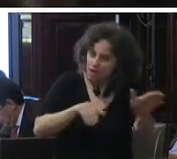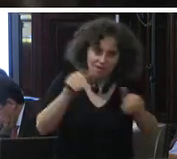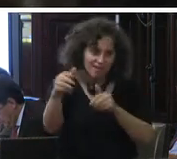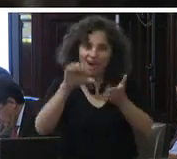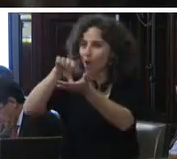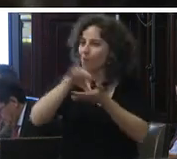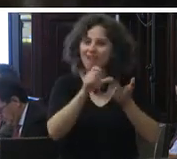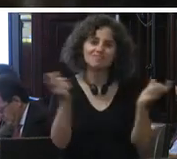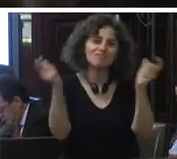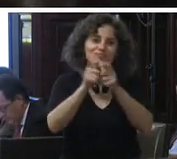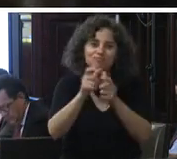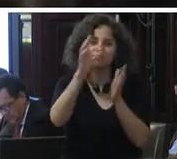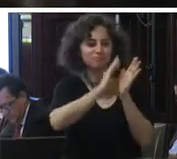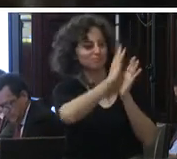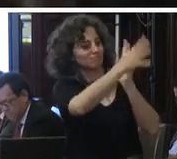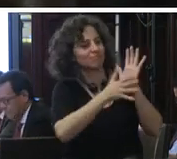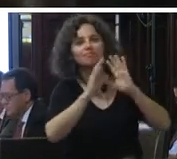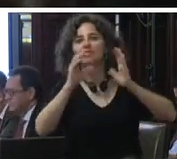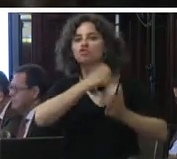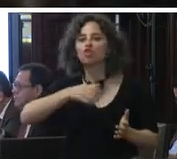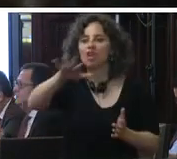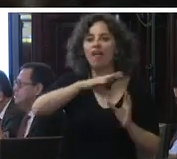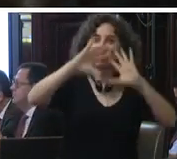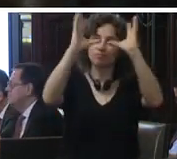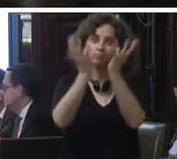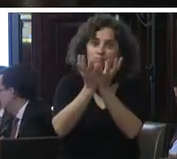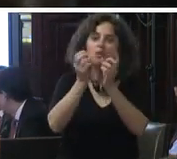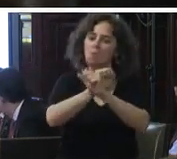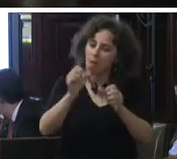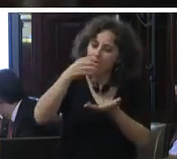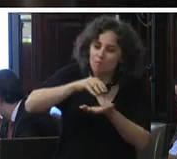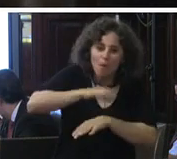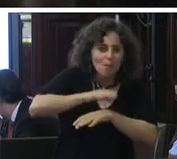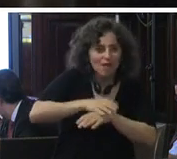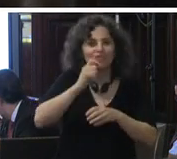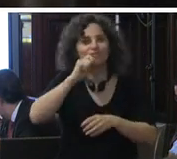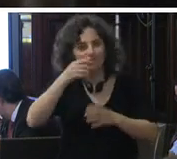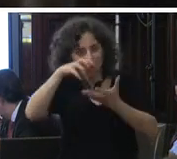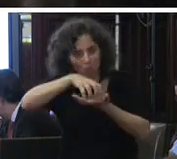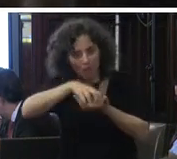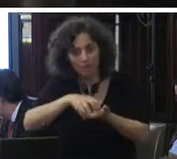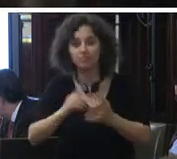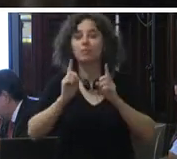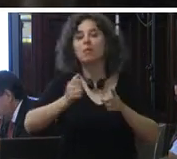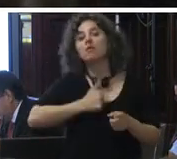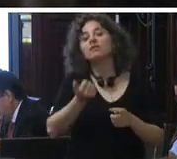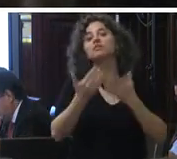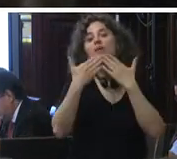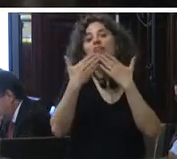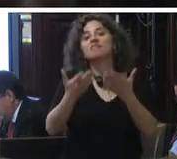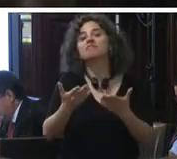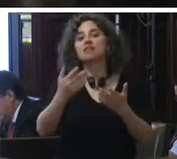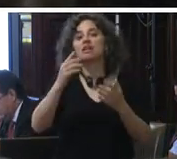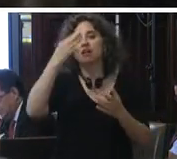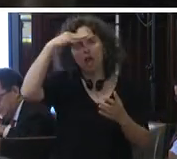las sociedades del hemisferio en este espacio privilegiado aprovecho también para refrendar la disposición de méxico de